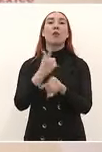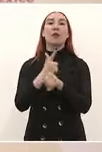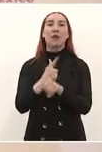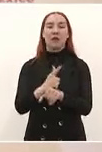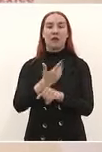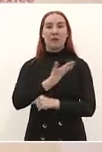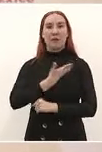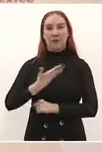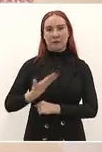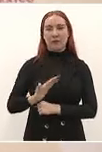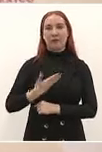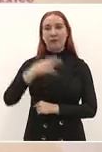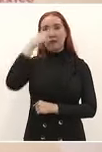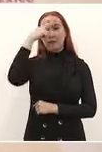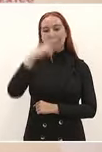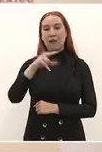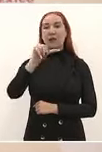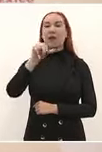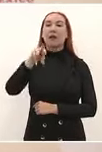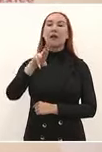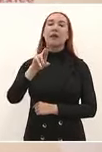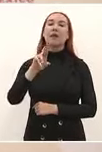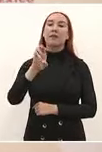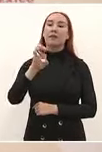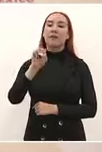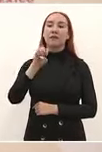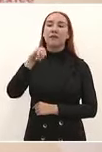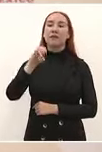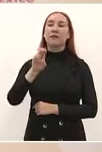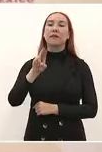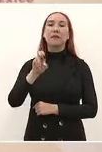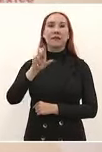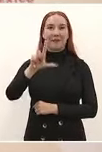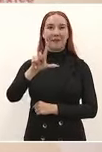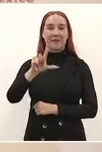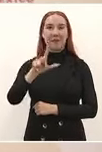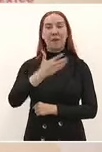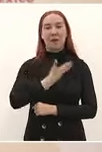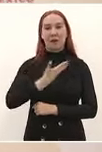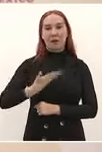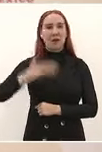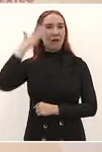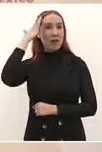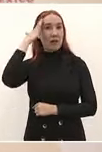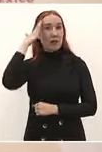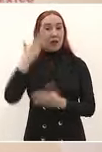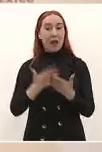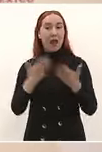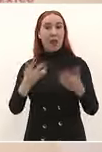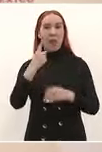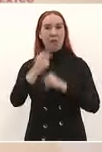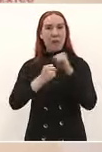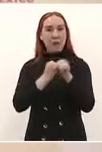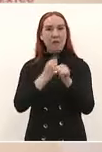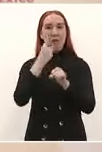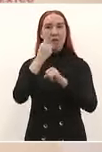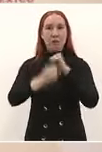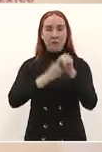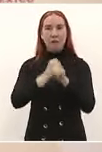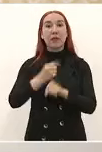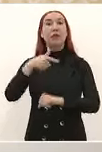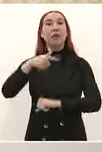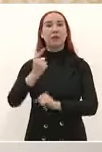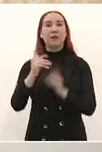Andrés Manuel López Obrador a la presidencia de nuestro país hoy cada año más de 12 millones de